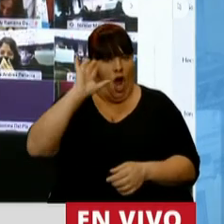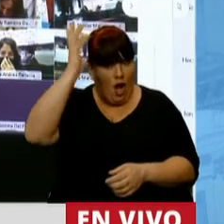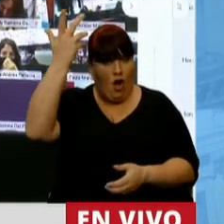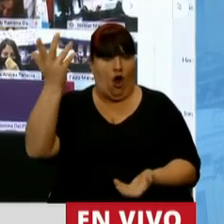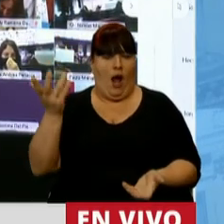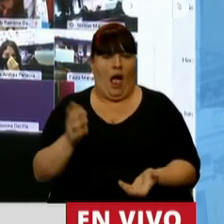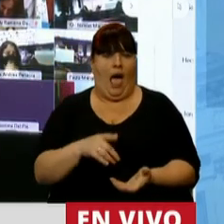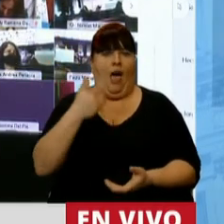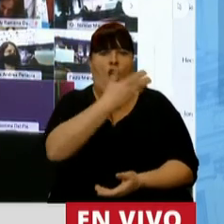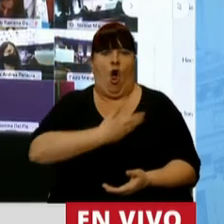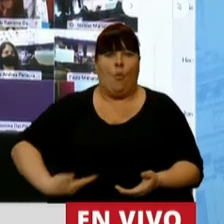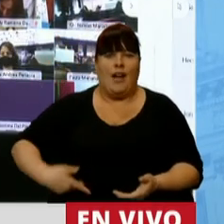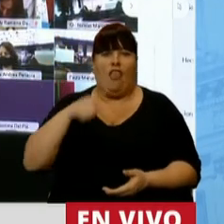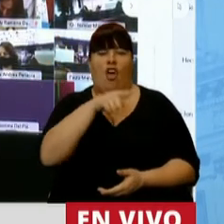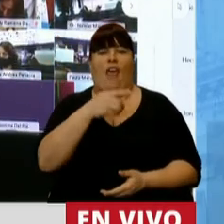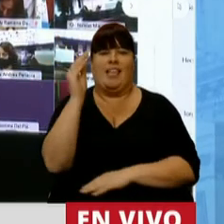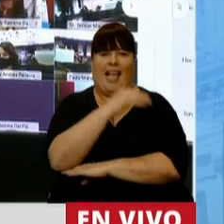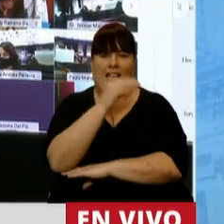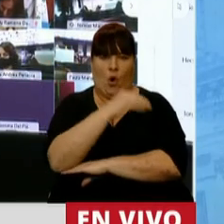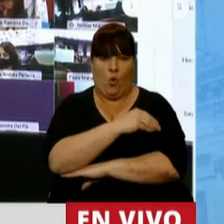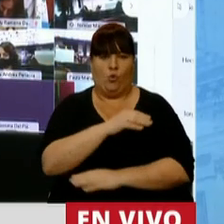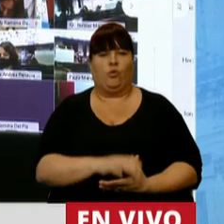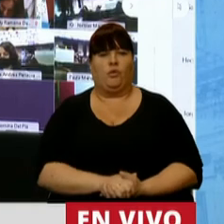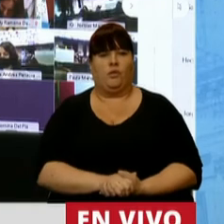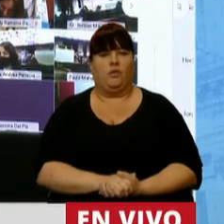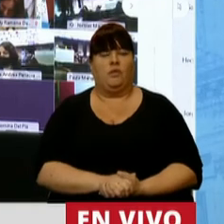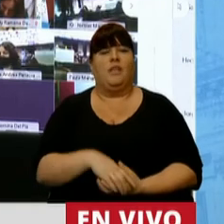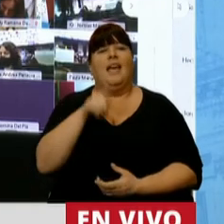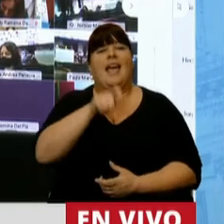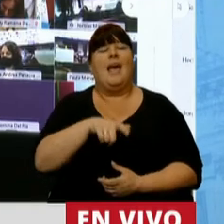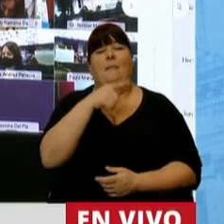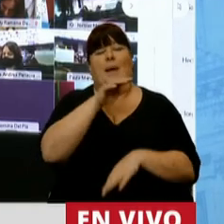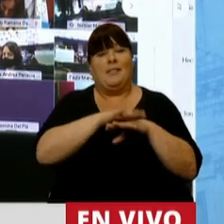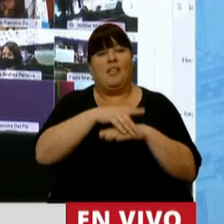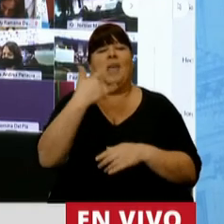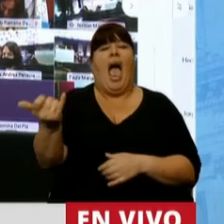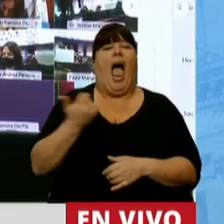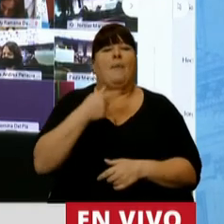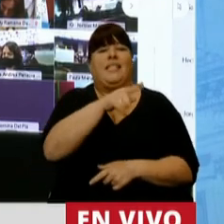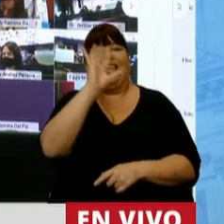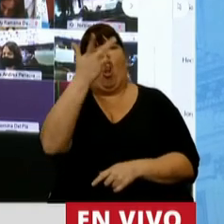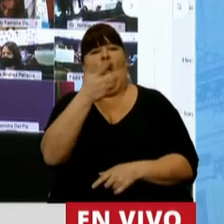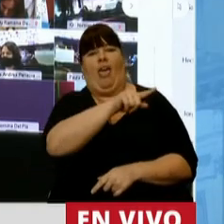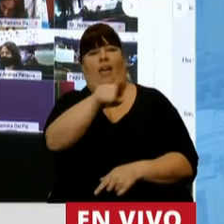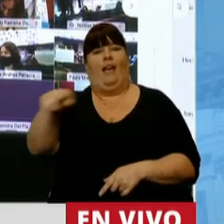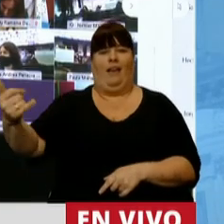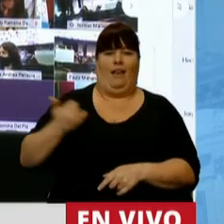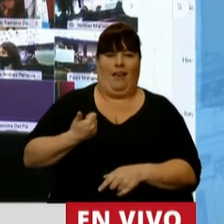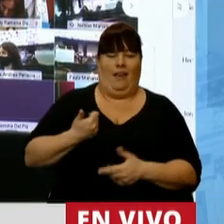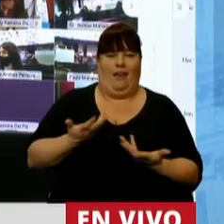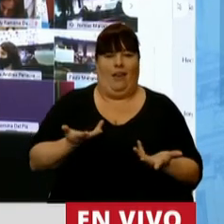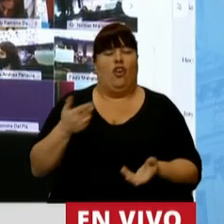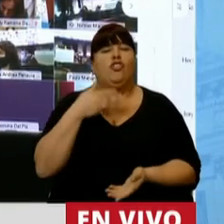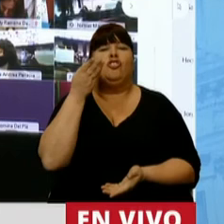a la Gobernadora de la Provincia de Santa Cruz y envía a sus emisarios a hacerme saber de su enojo. Yo le